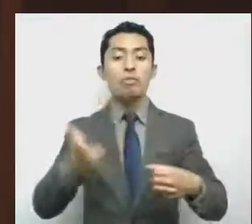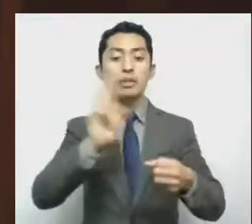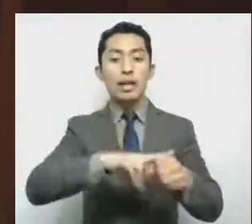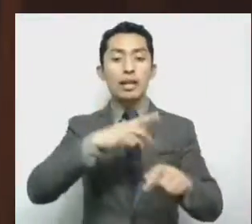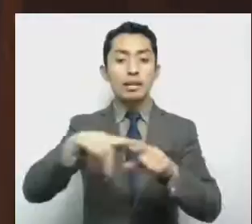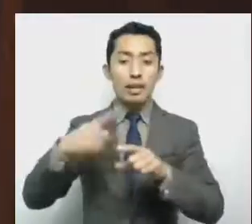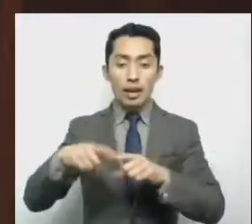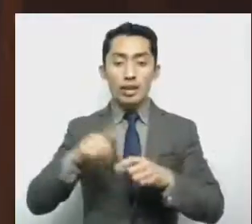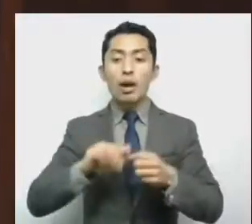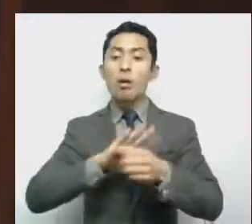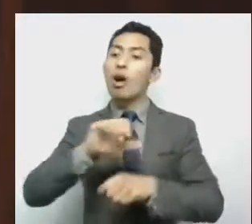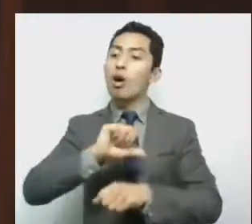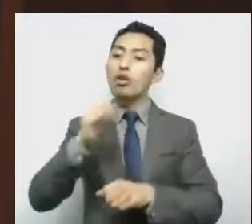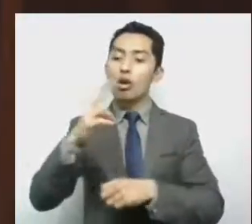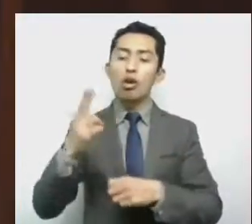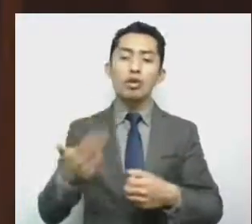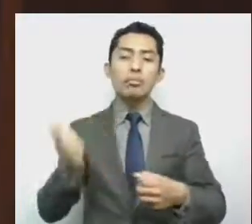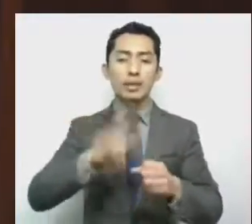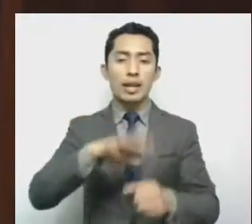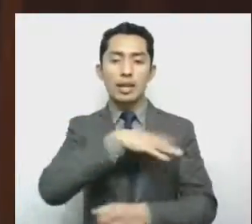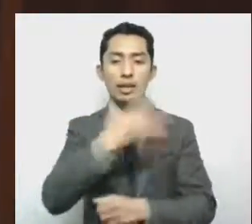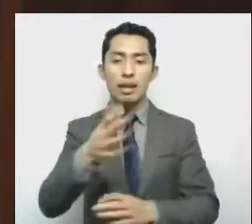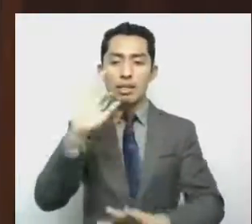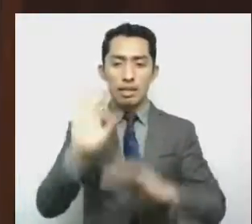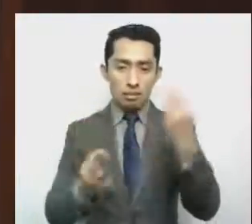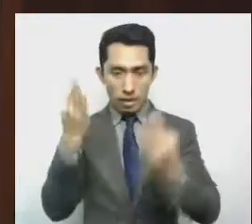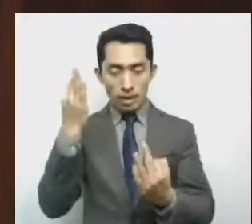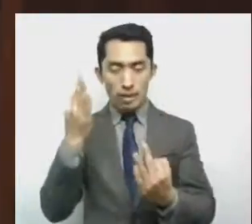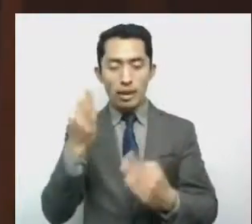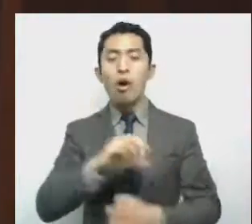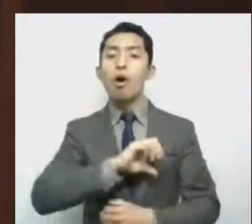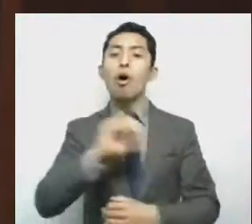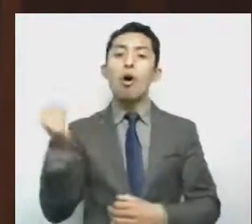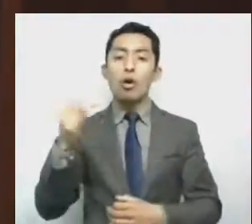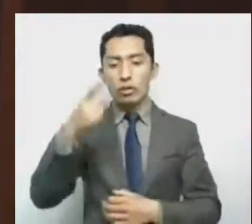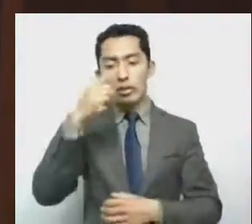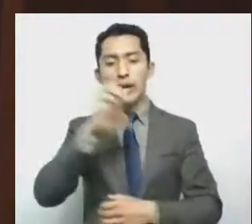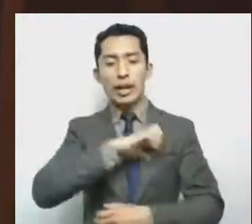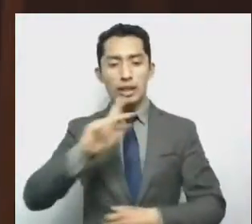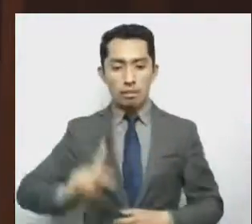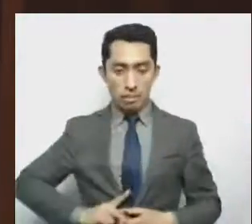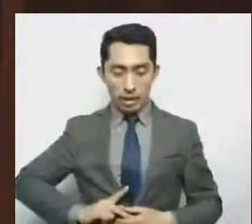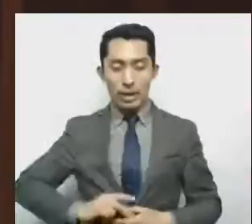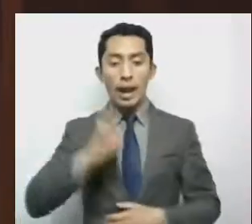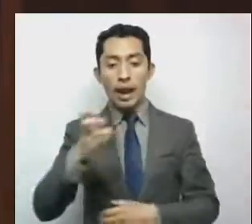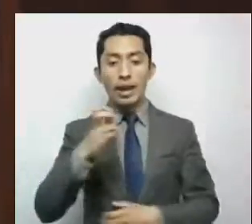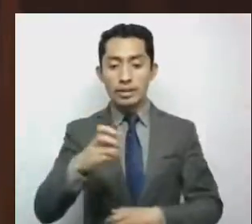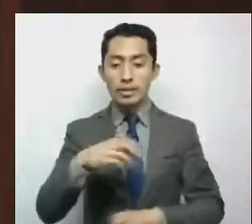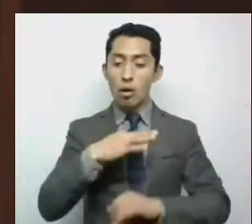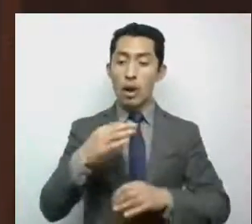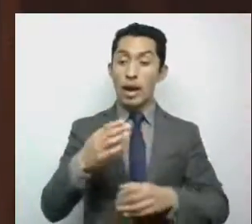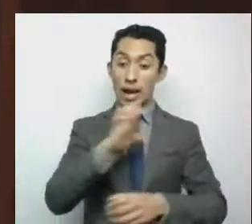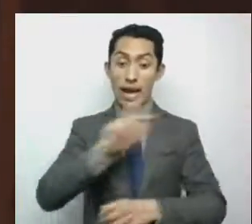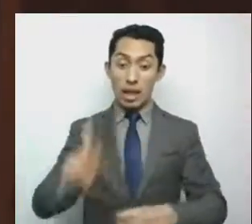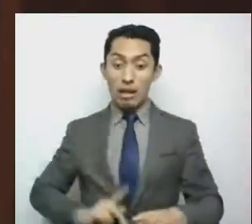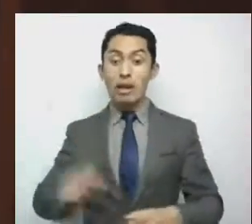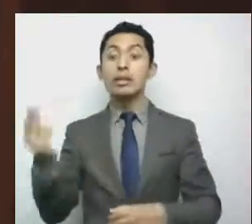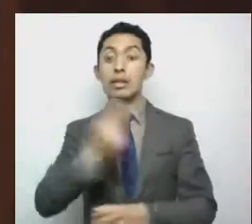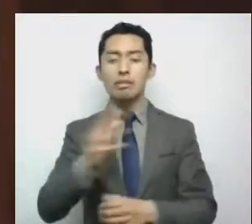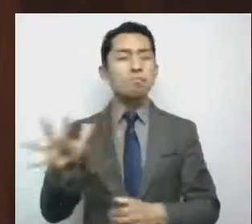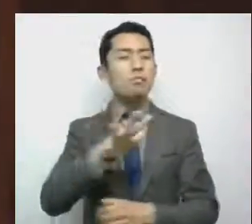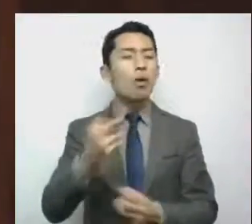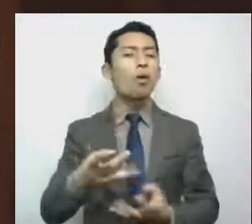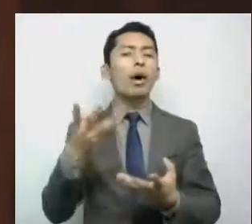Hospital General de Tlanepantla y el Instituto Oncológico de Catepec. Este último requiere una inversión aproximada